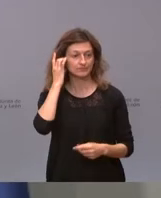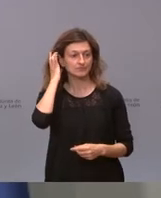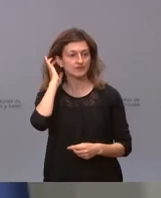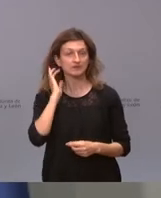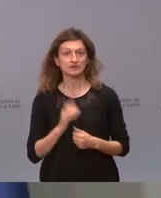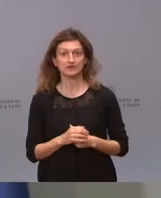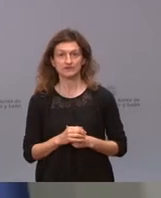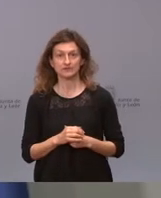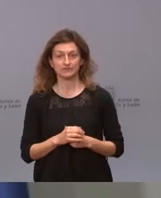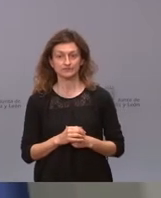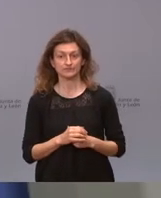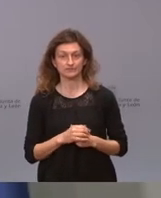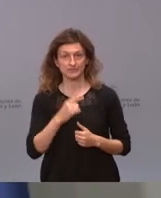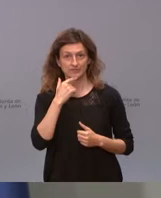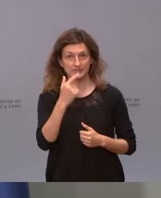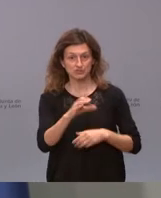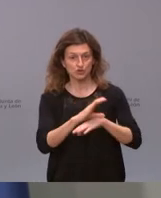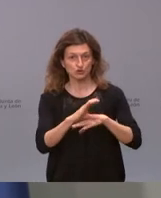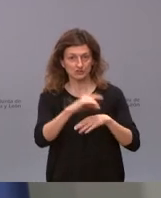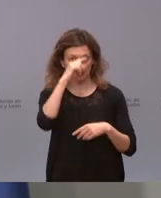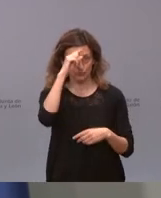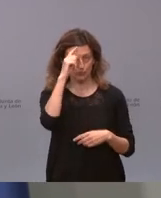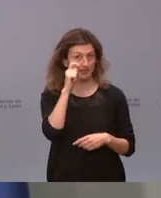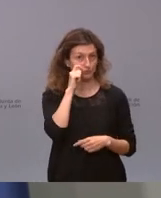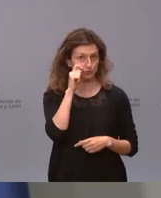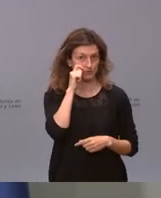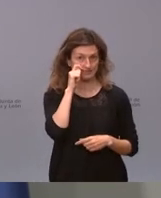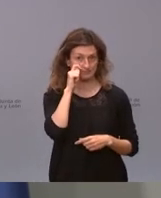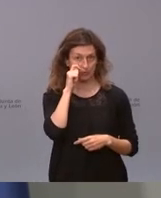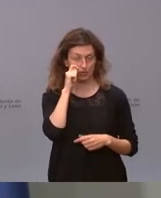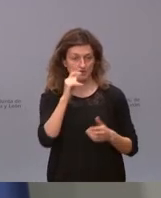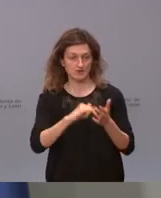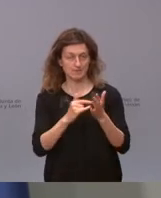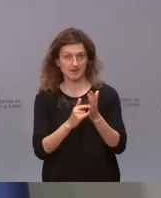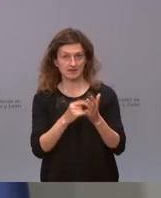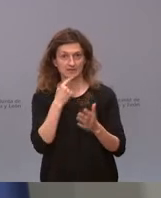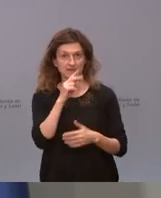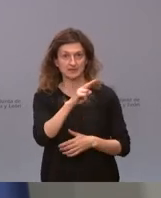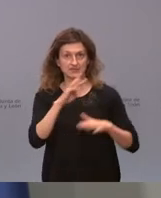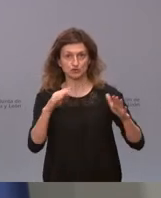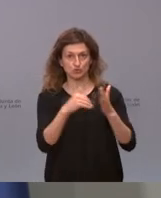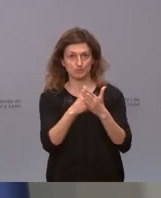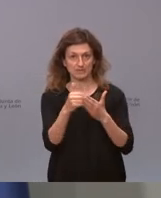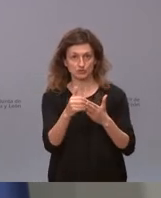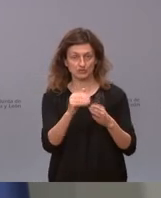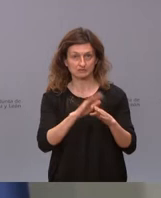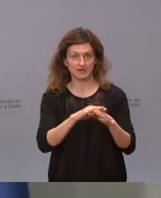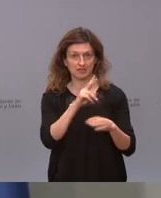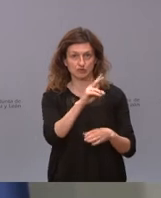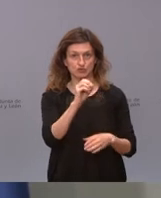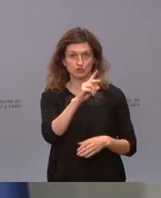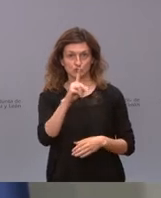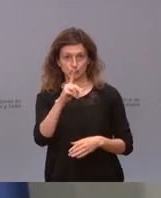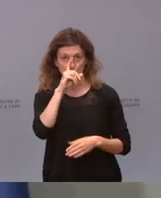me he referido a las de la Consejería de Cultura y Turismo, que son el plan que incluía 28 millones previstos para 2021, de los cuales